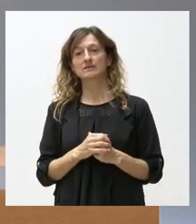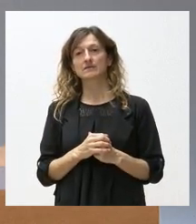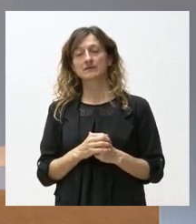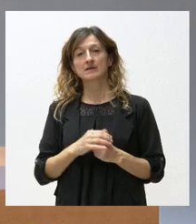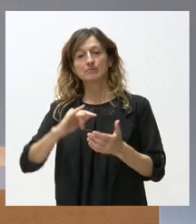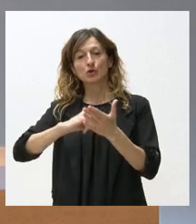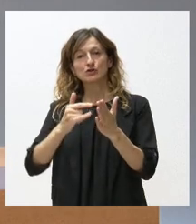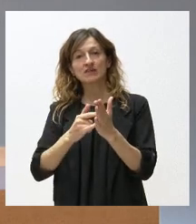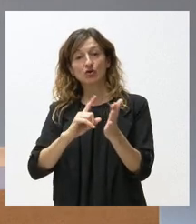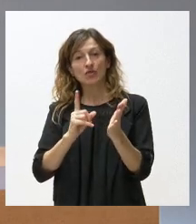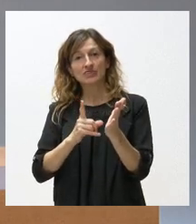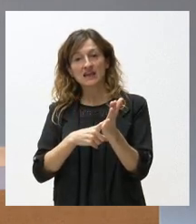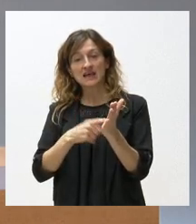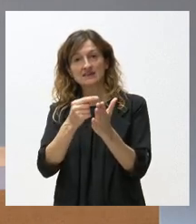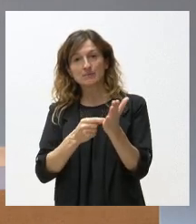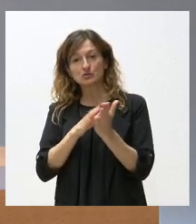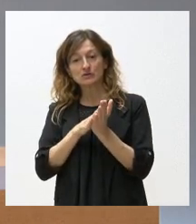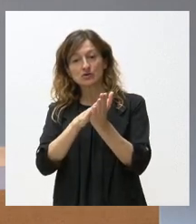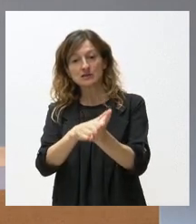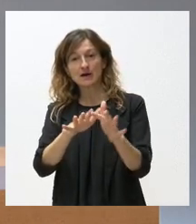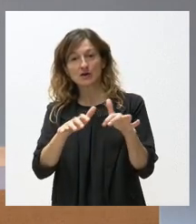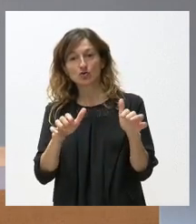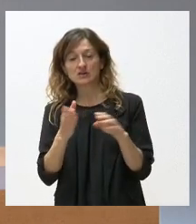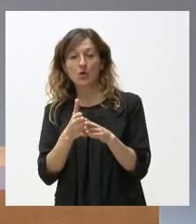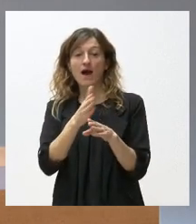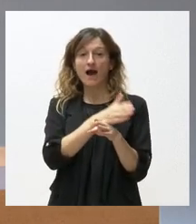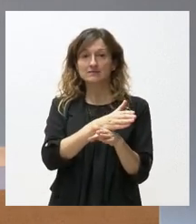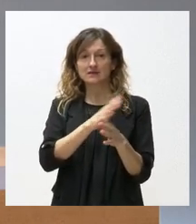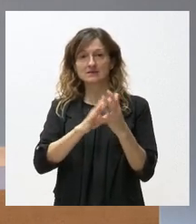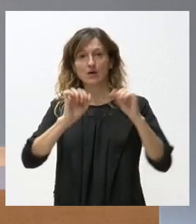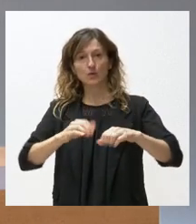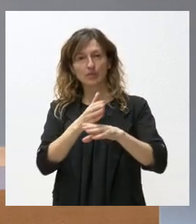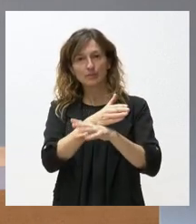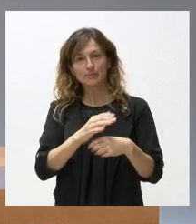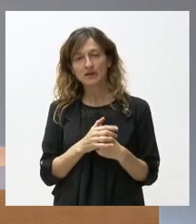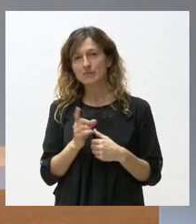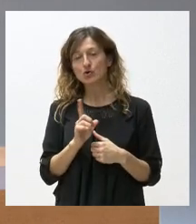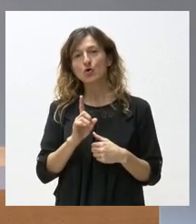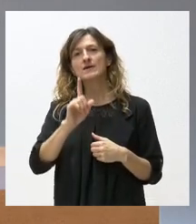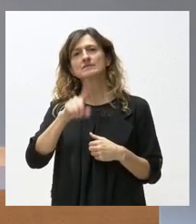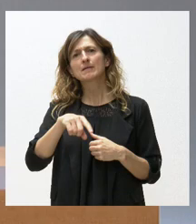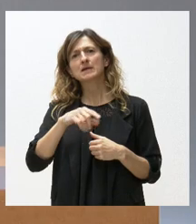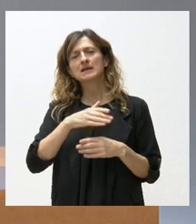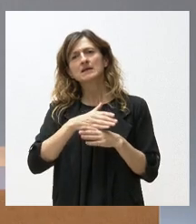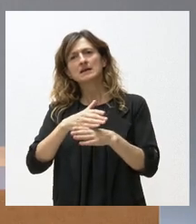proyecto de ley de presupuestos a las cortes si no tengo un acuerdo previo se aplica también para el resto de